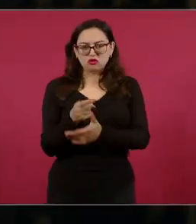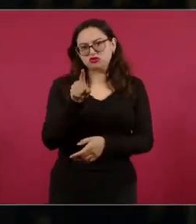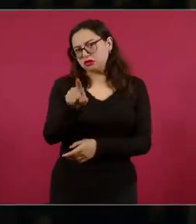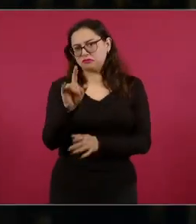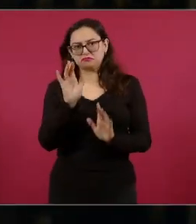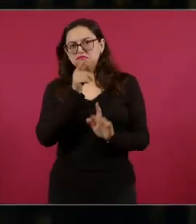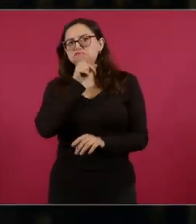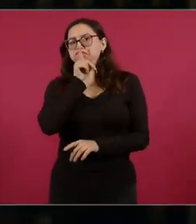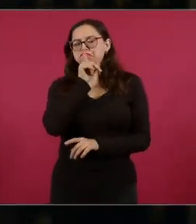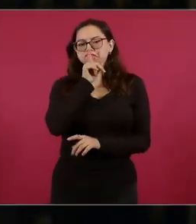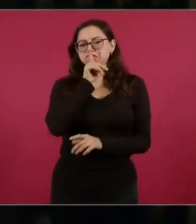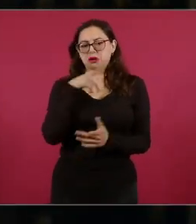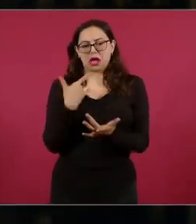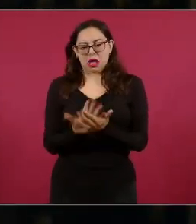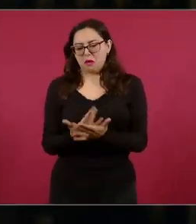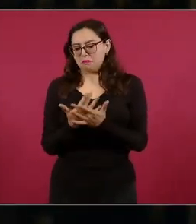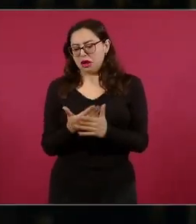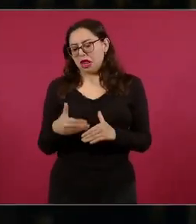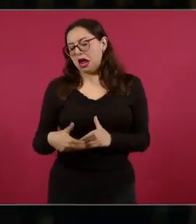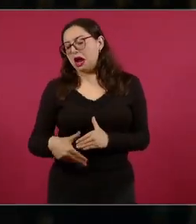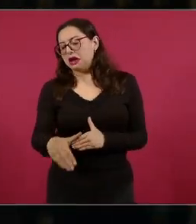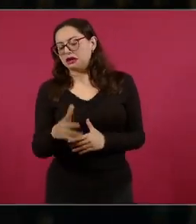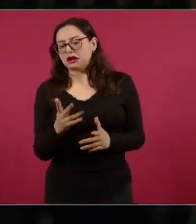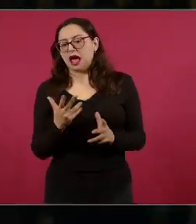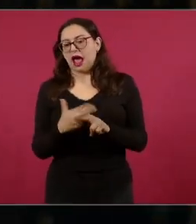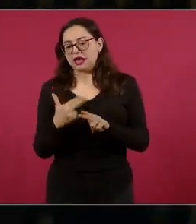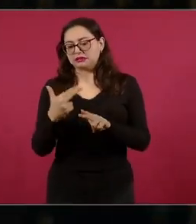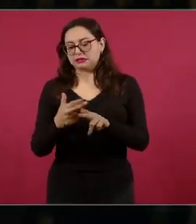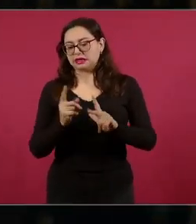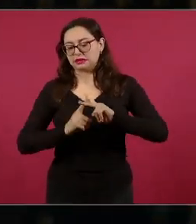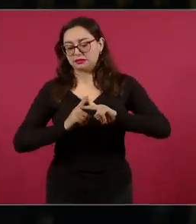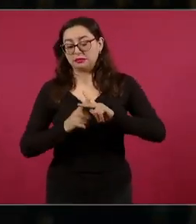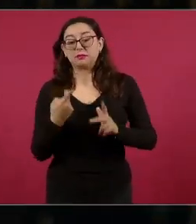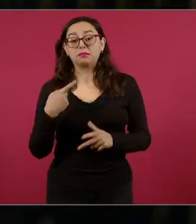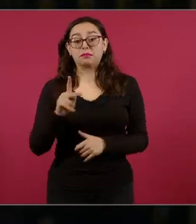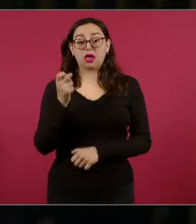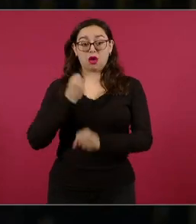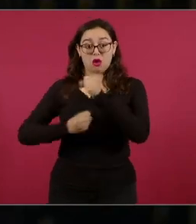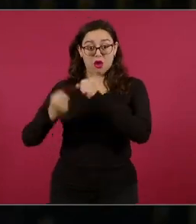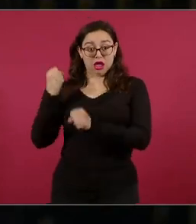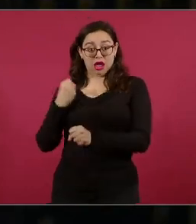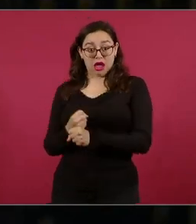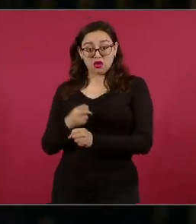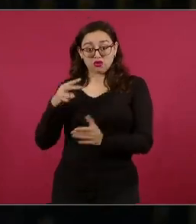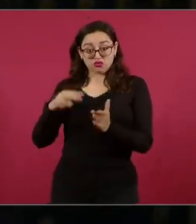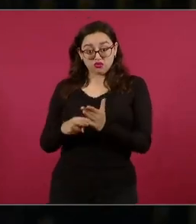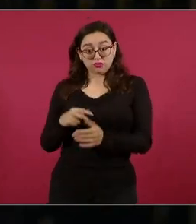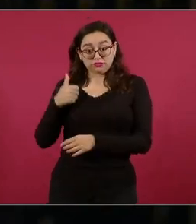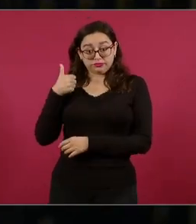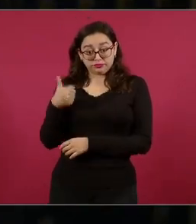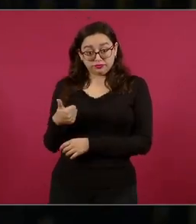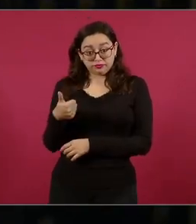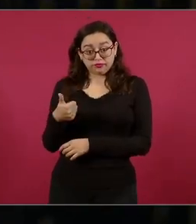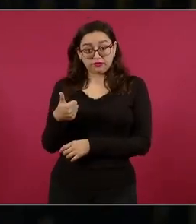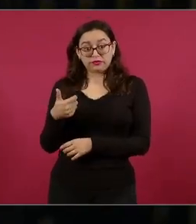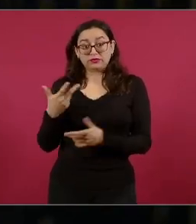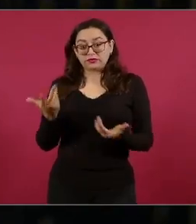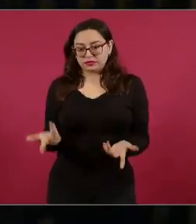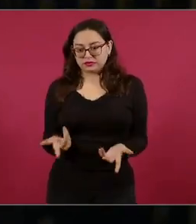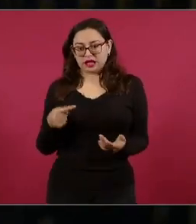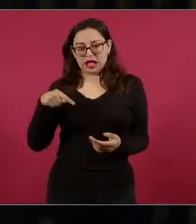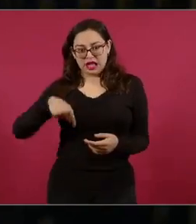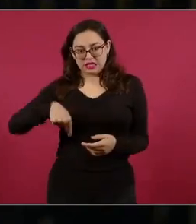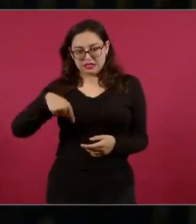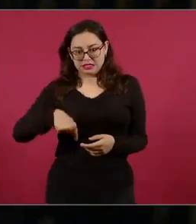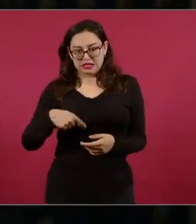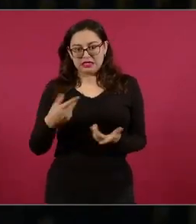poner encima de la mesa la denuncia que usted hizo en 2006 de un fraude electoral ante Fox, que